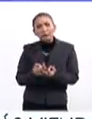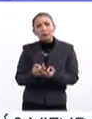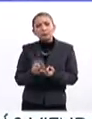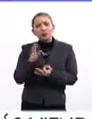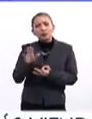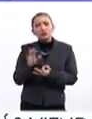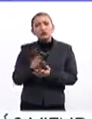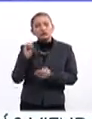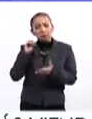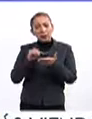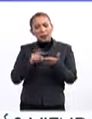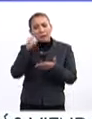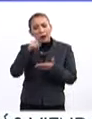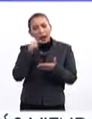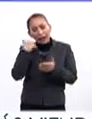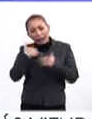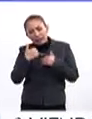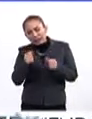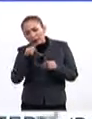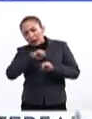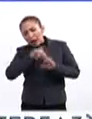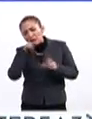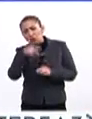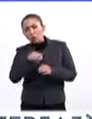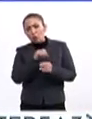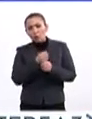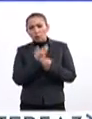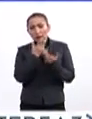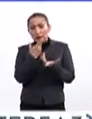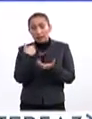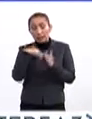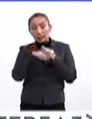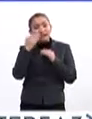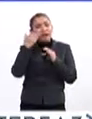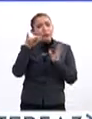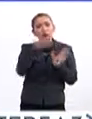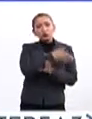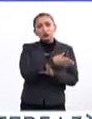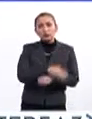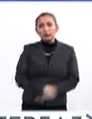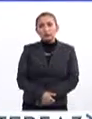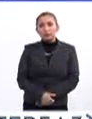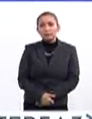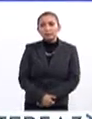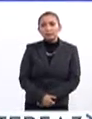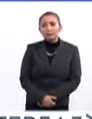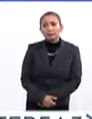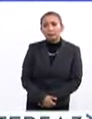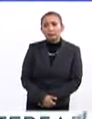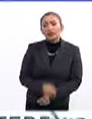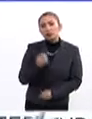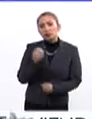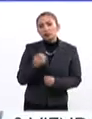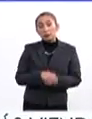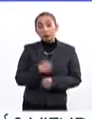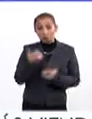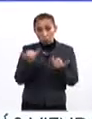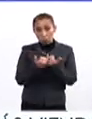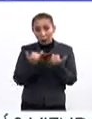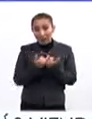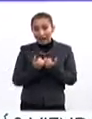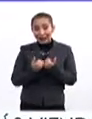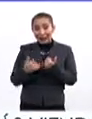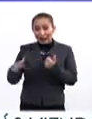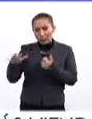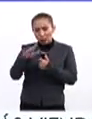su mecánica para poder llegar a eso. Y además adentrarnos en la época, ¿no?, de Sor Juana, que recurre, por supuesto, a muchas veces. Pero así como hay esa